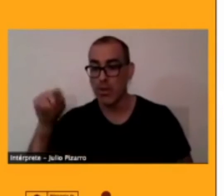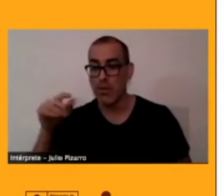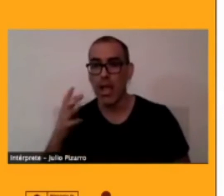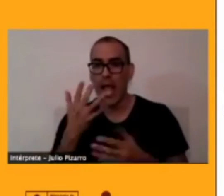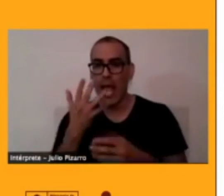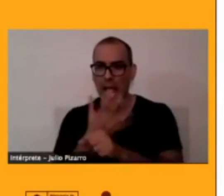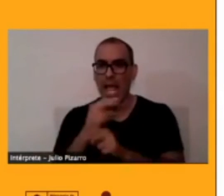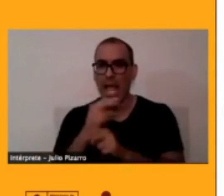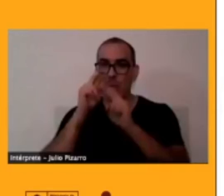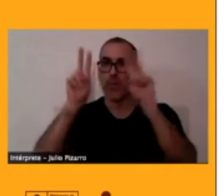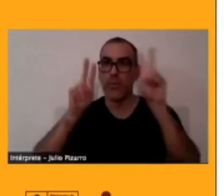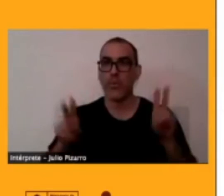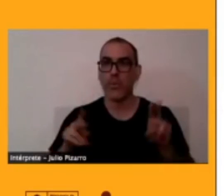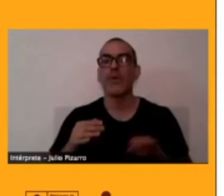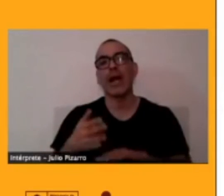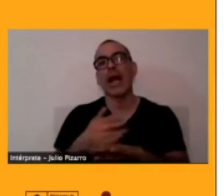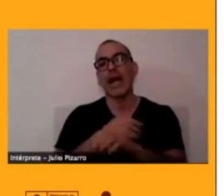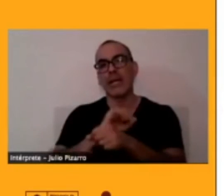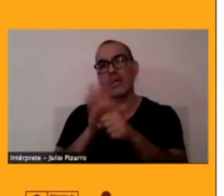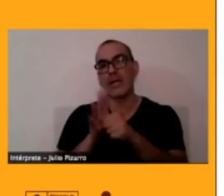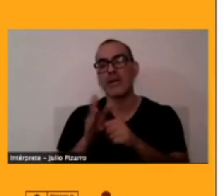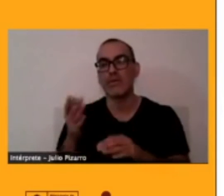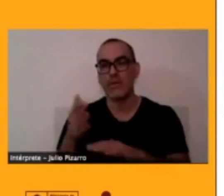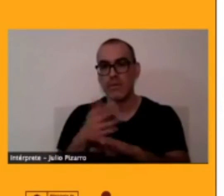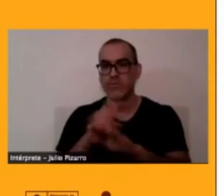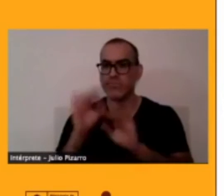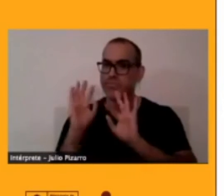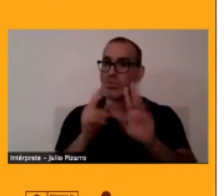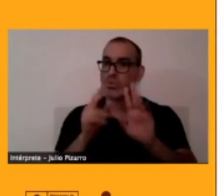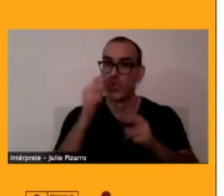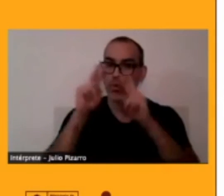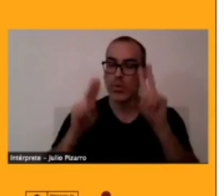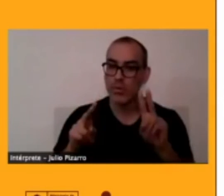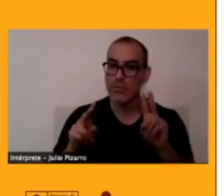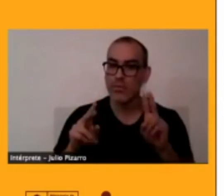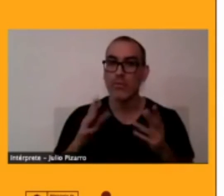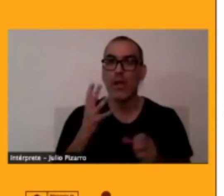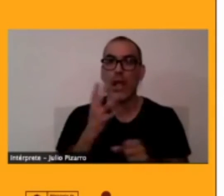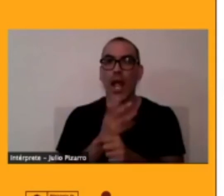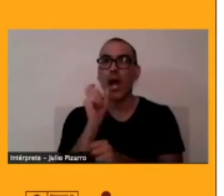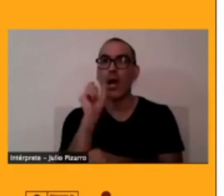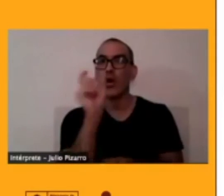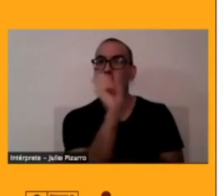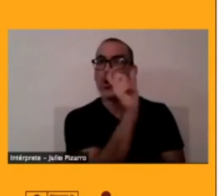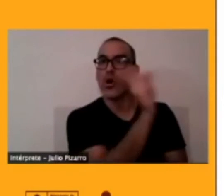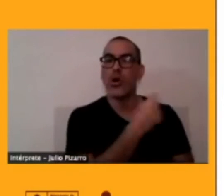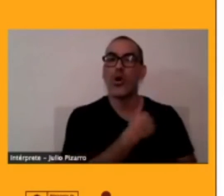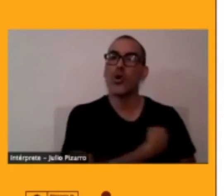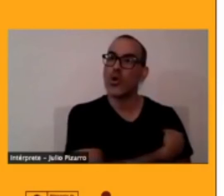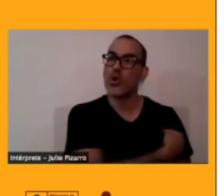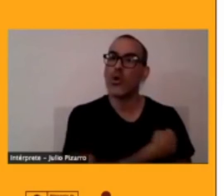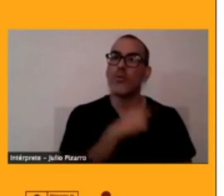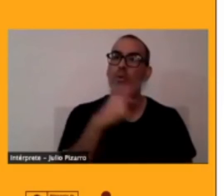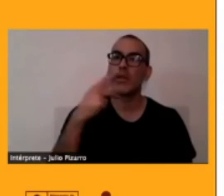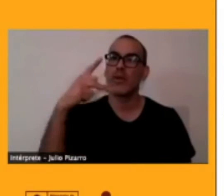pandemia y en nombre de sus diferentes agencias recibe palabras punza